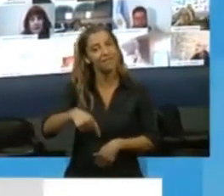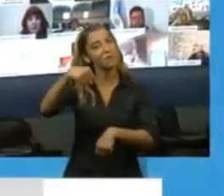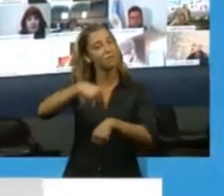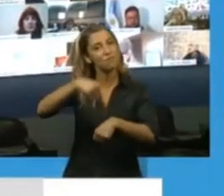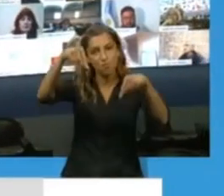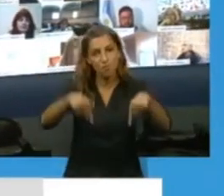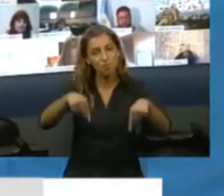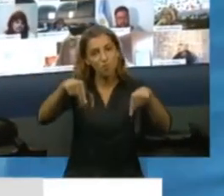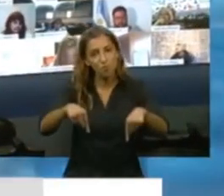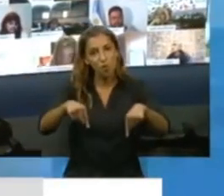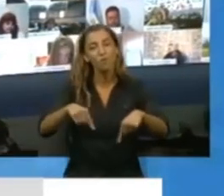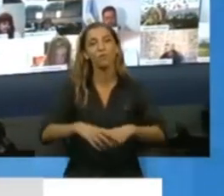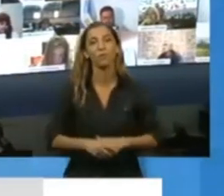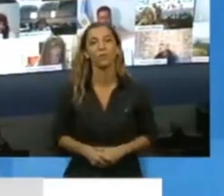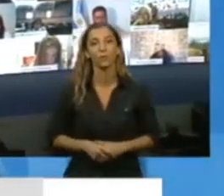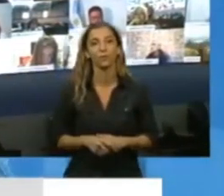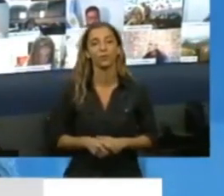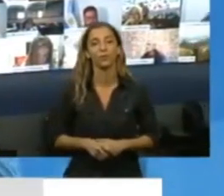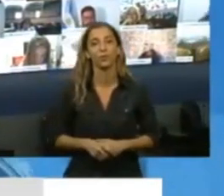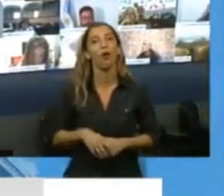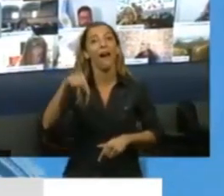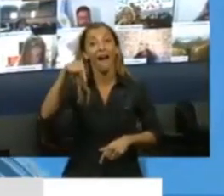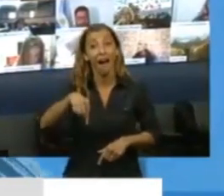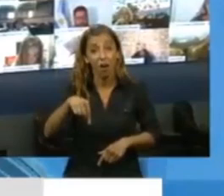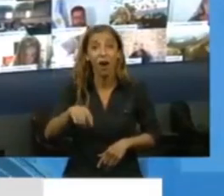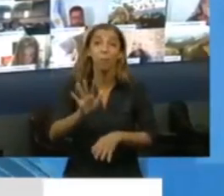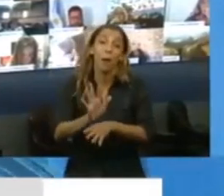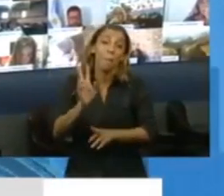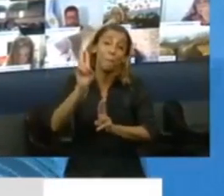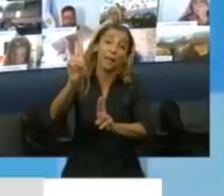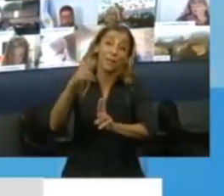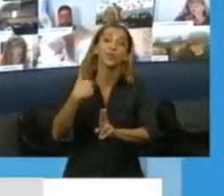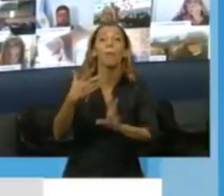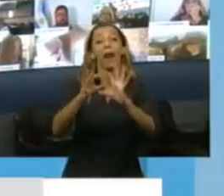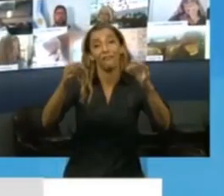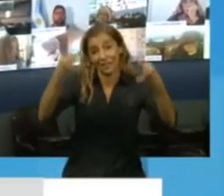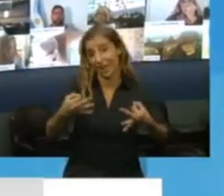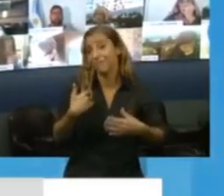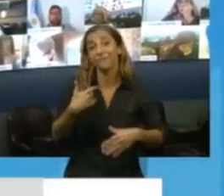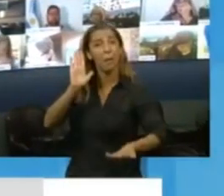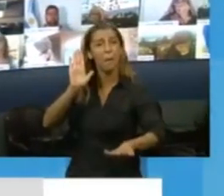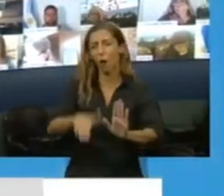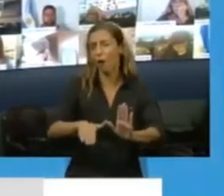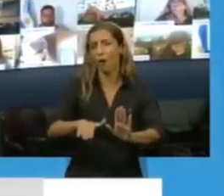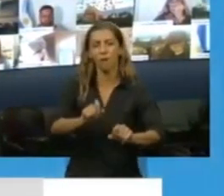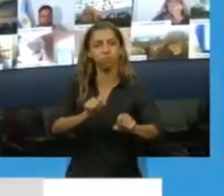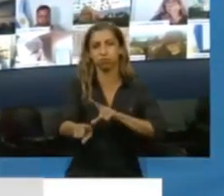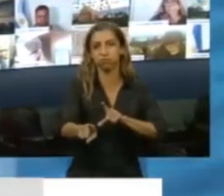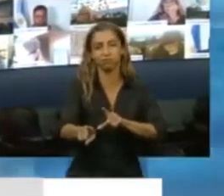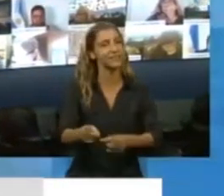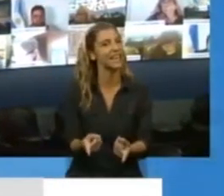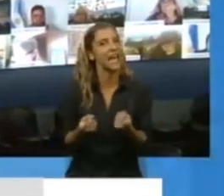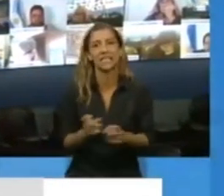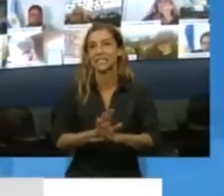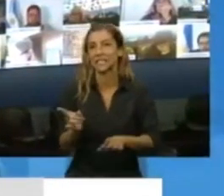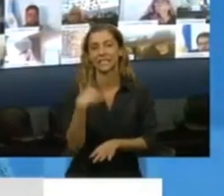apretar, permítame la expresión, el acelerador, para poner en práctica este proyecto, si es que